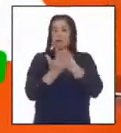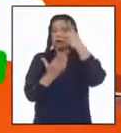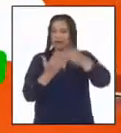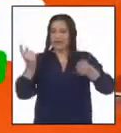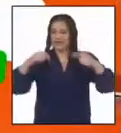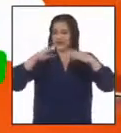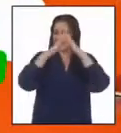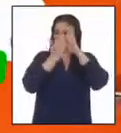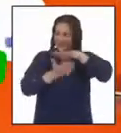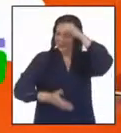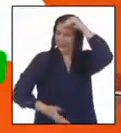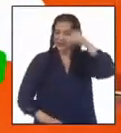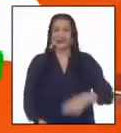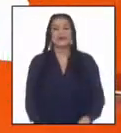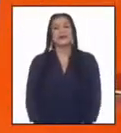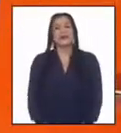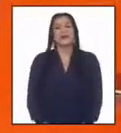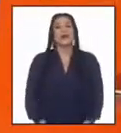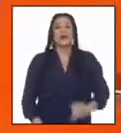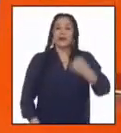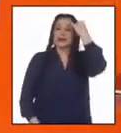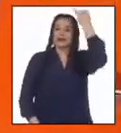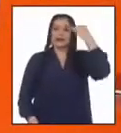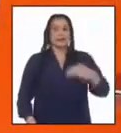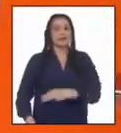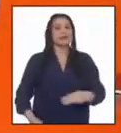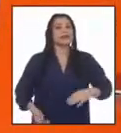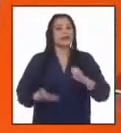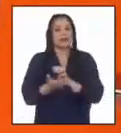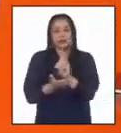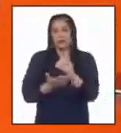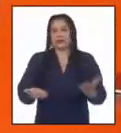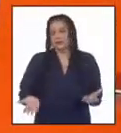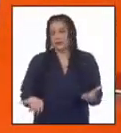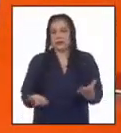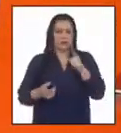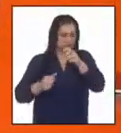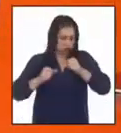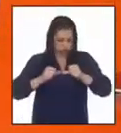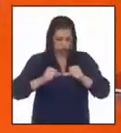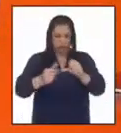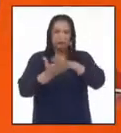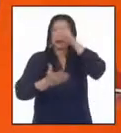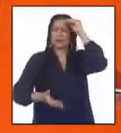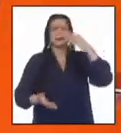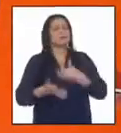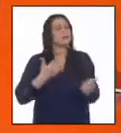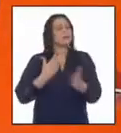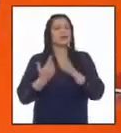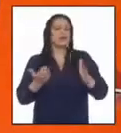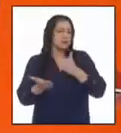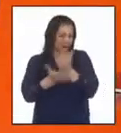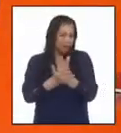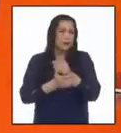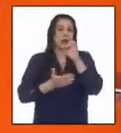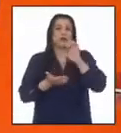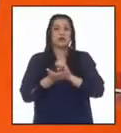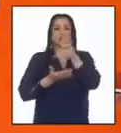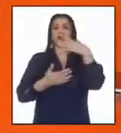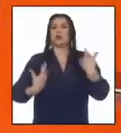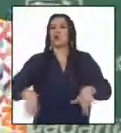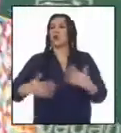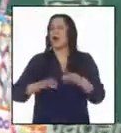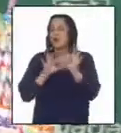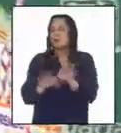Aprendo en Casa. Una iniciativa del Ministerio de Educación para que sigas aprendiendo pese a todo, porque tu educación es muy